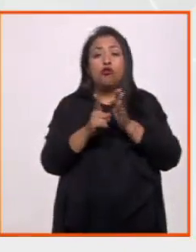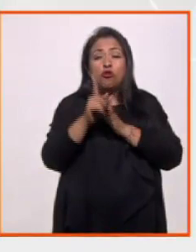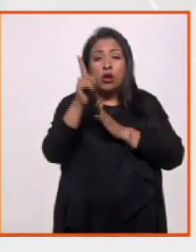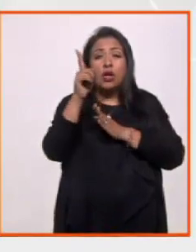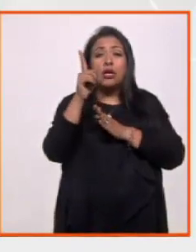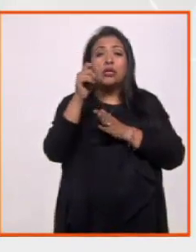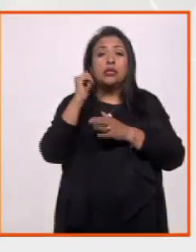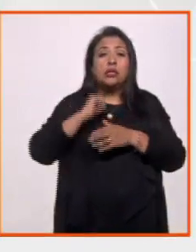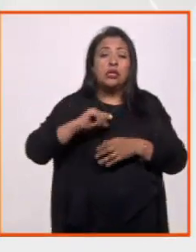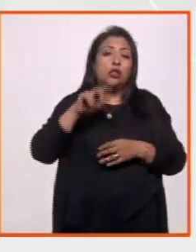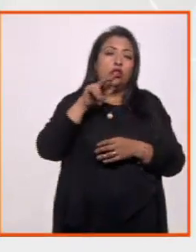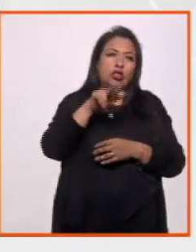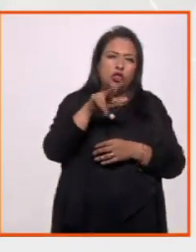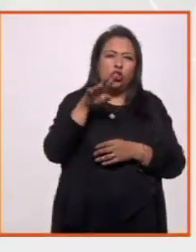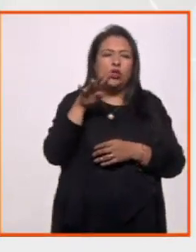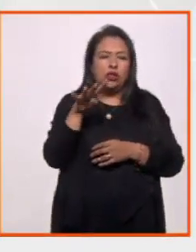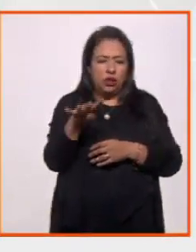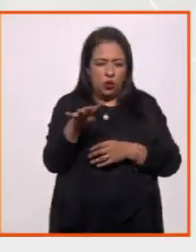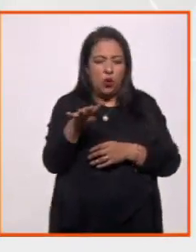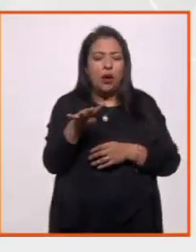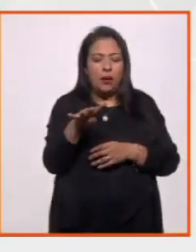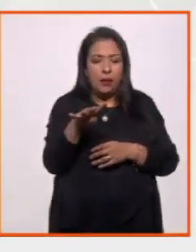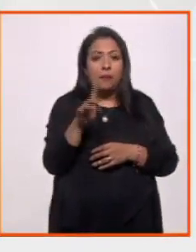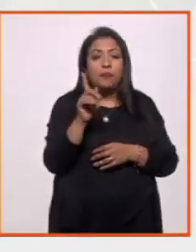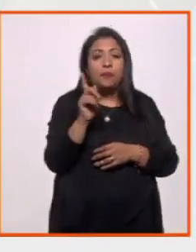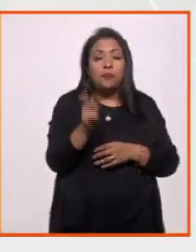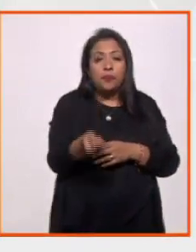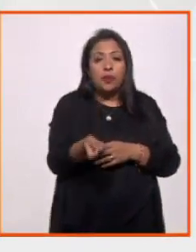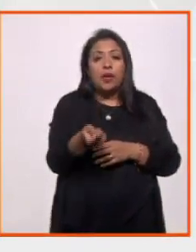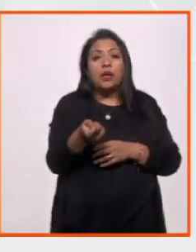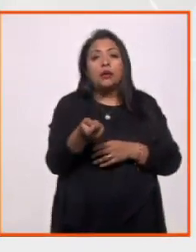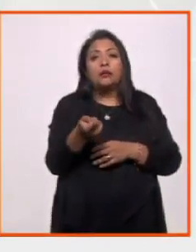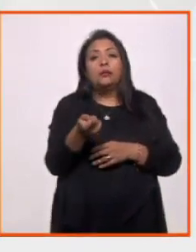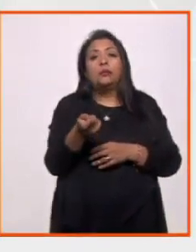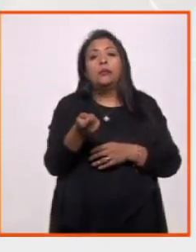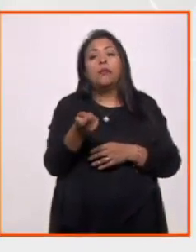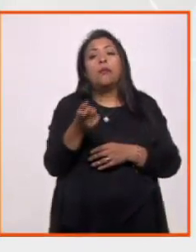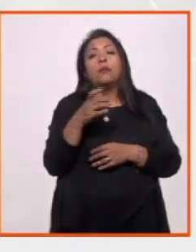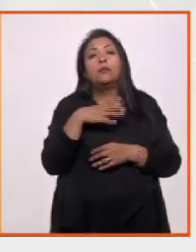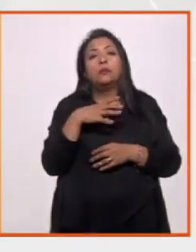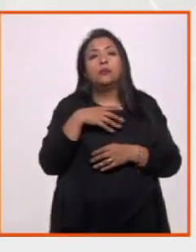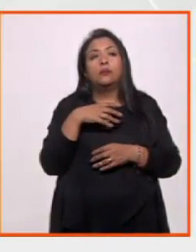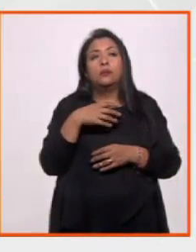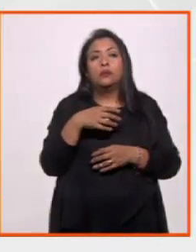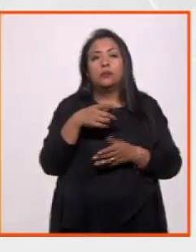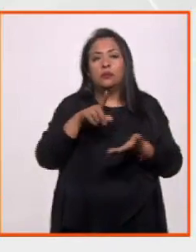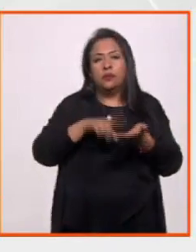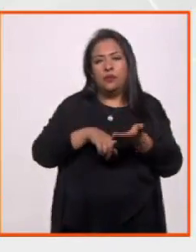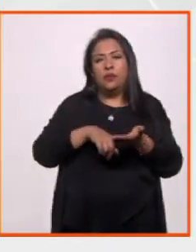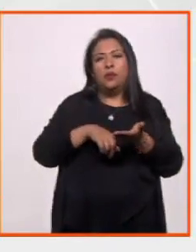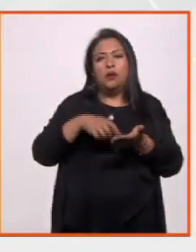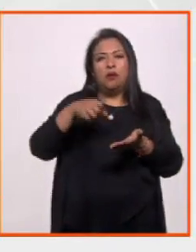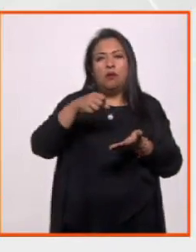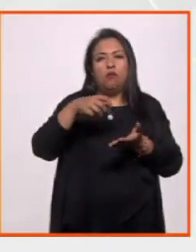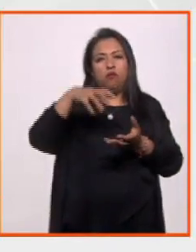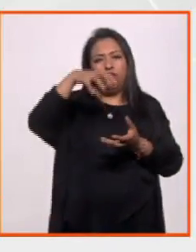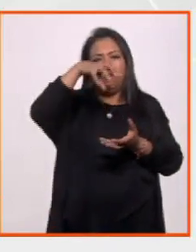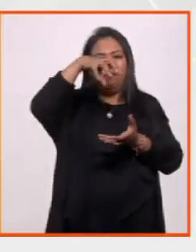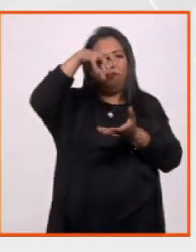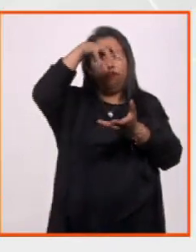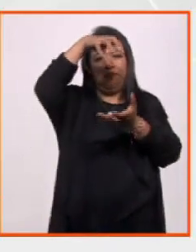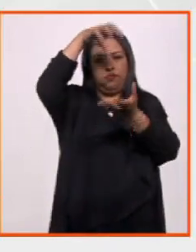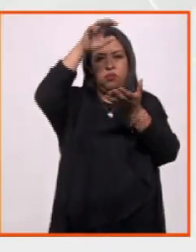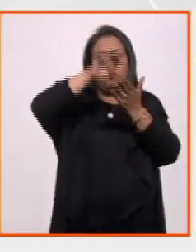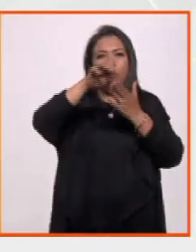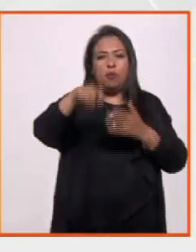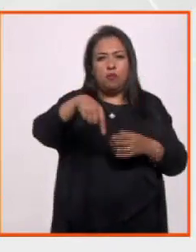XIX, es decir, las estas canastillas aerostáticas, por parte, por ejemplo, en el